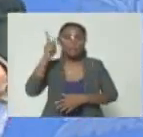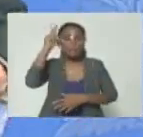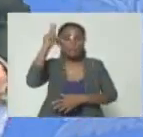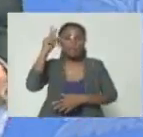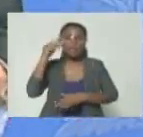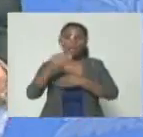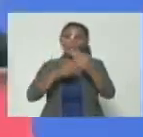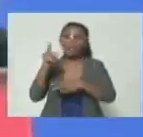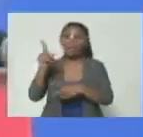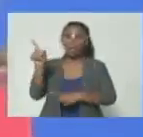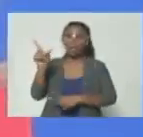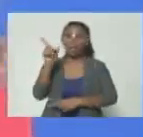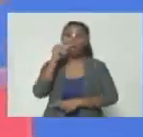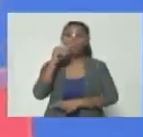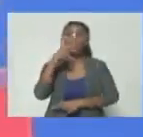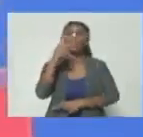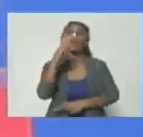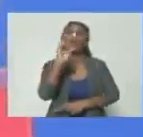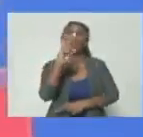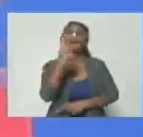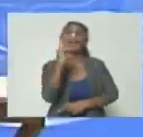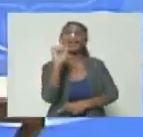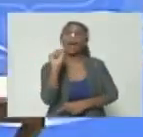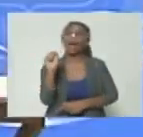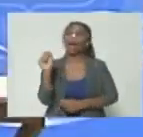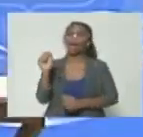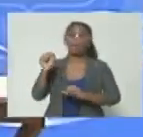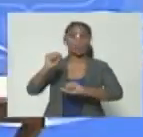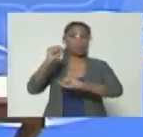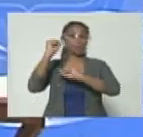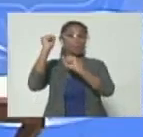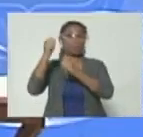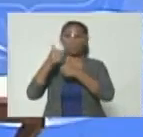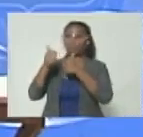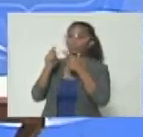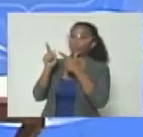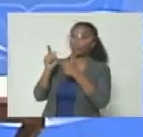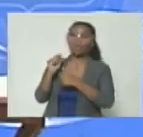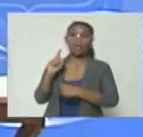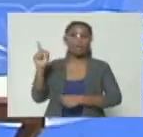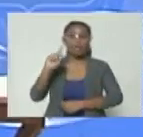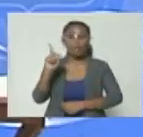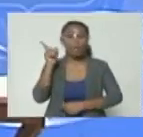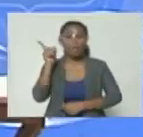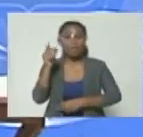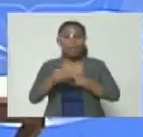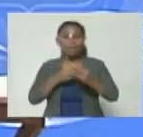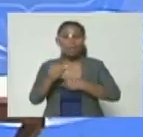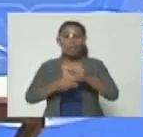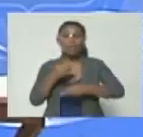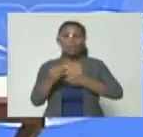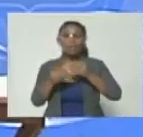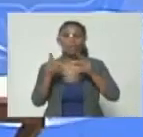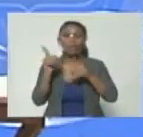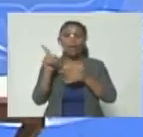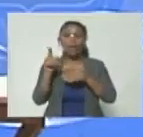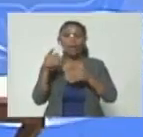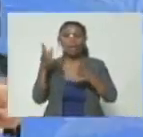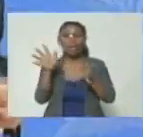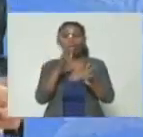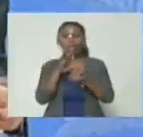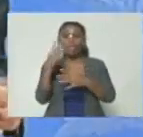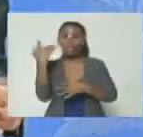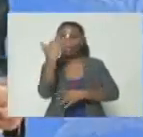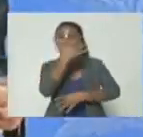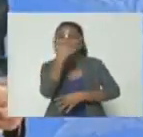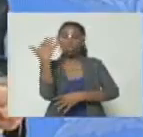a Alcoqui en un héroe. Porque todo está montado justamente para generar una cortina de humo y que sus